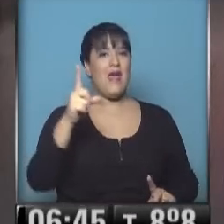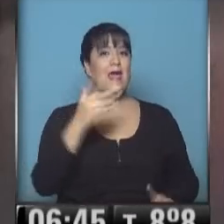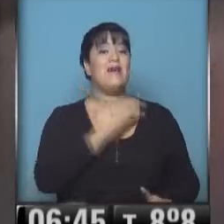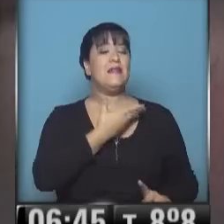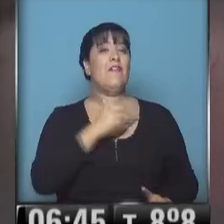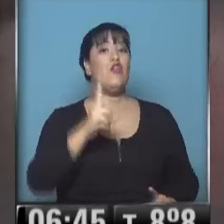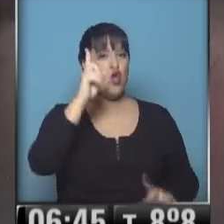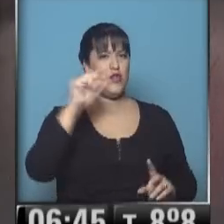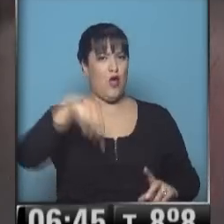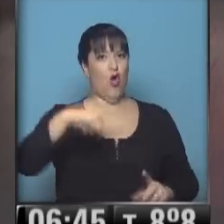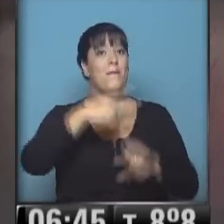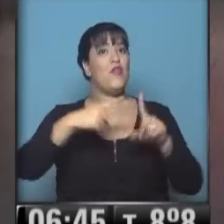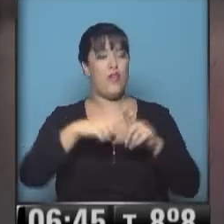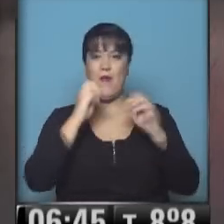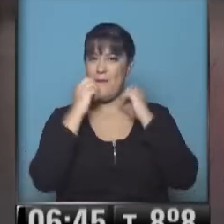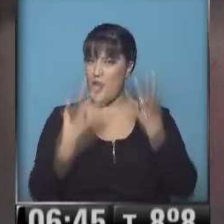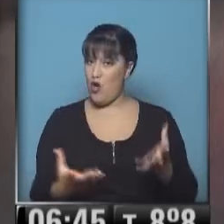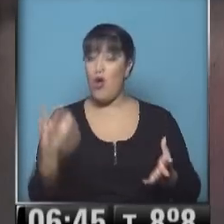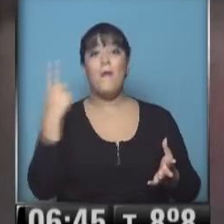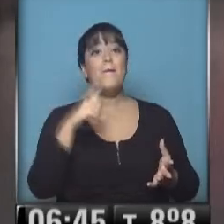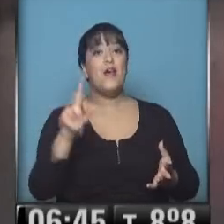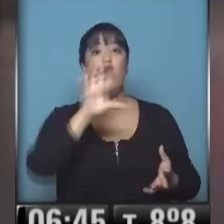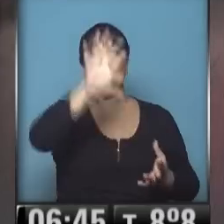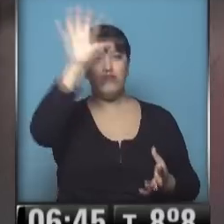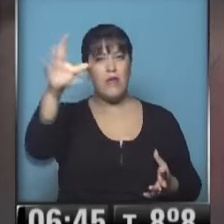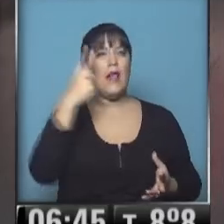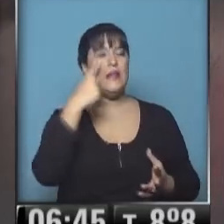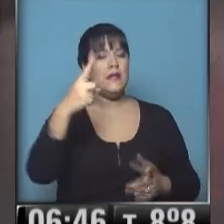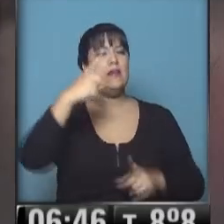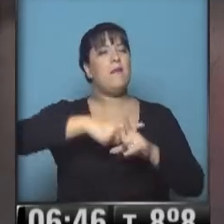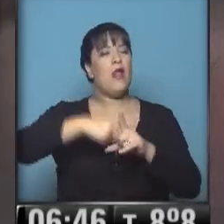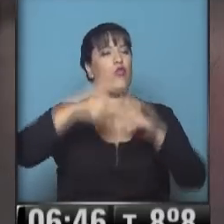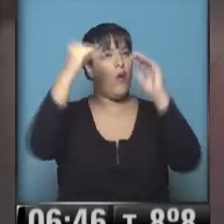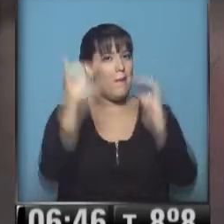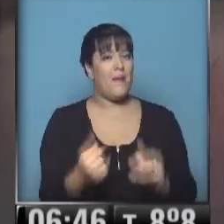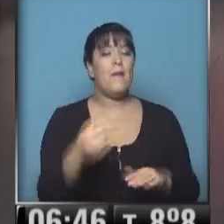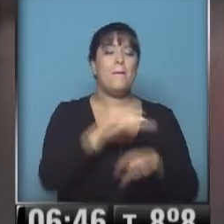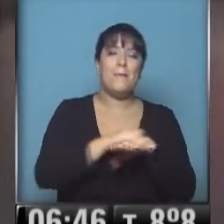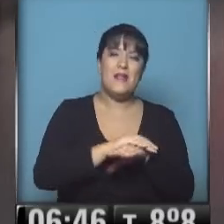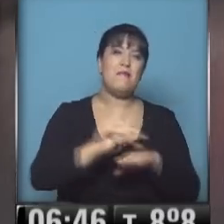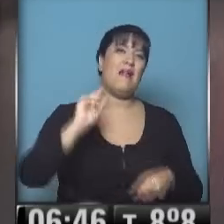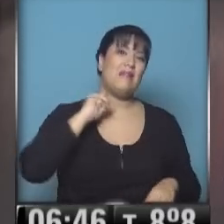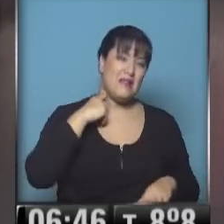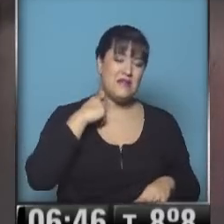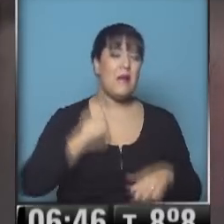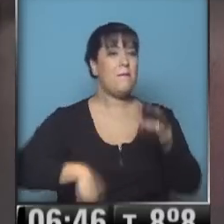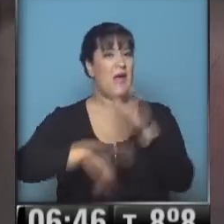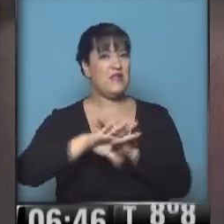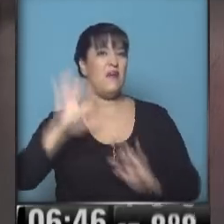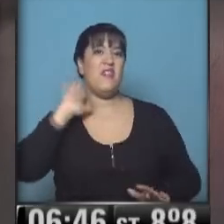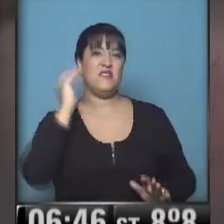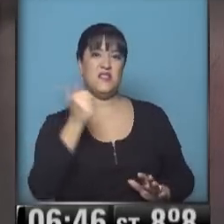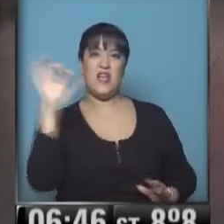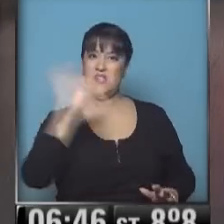hacia el mediodía, por eso las temperaturas también descienden y mucho. Fíjense que si bien tienen una mínima de 13, la máxima es nada más que 16